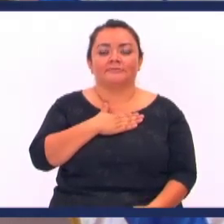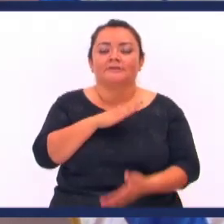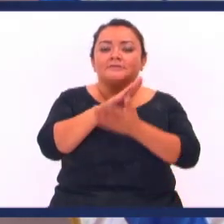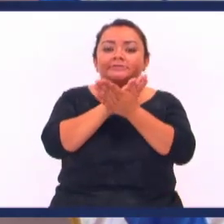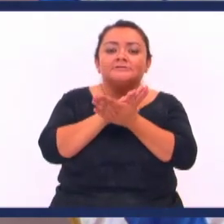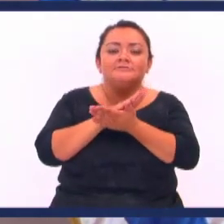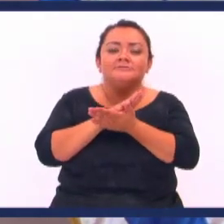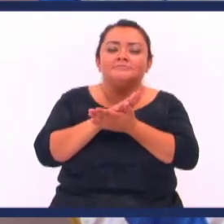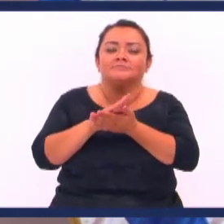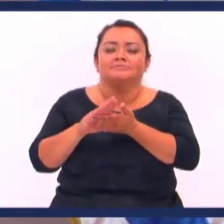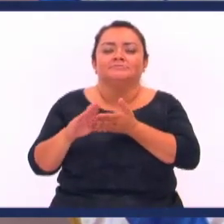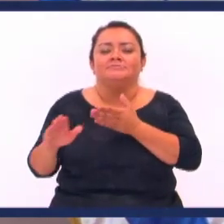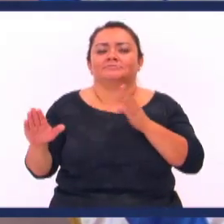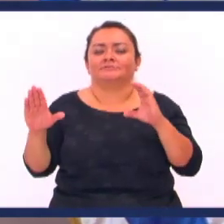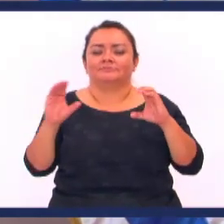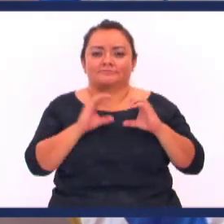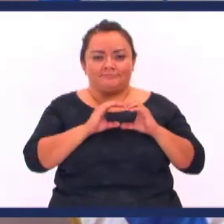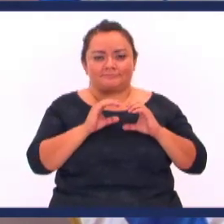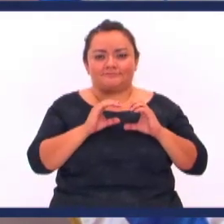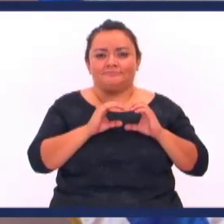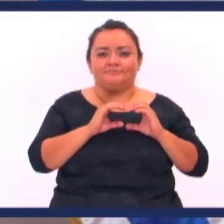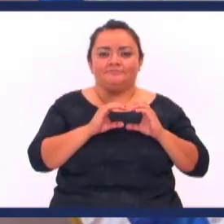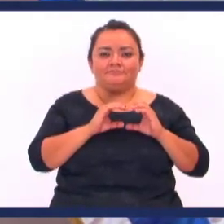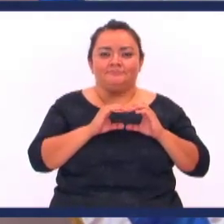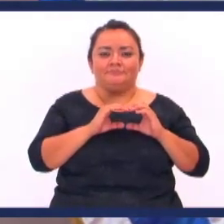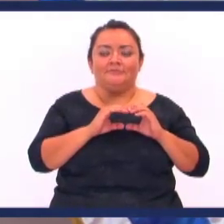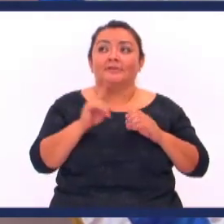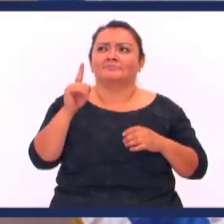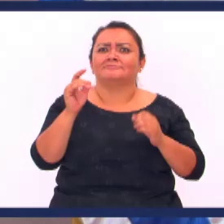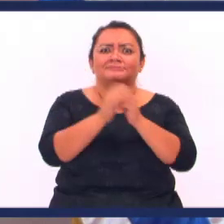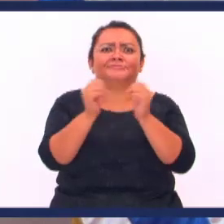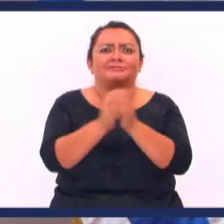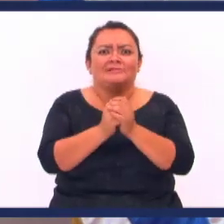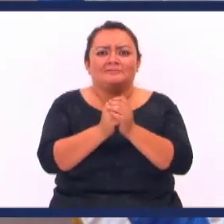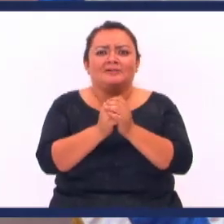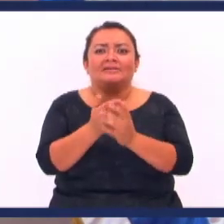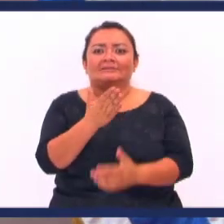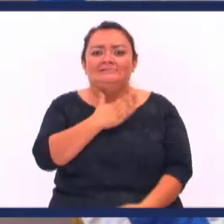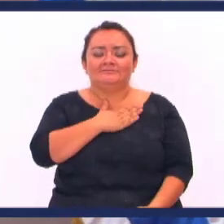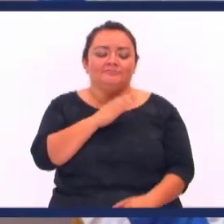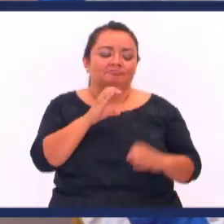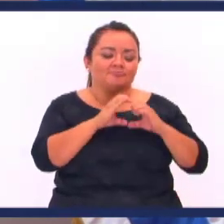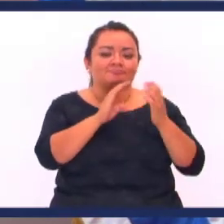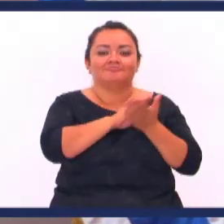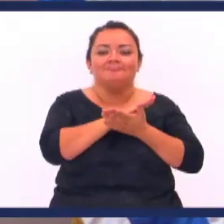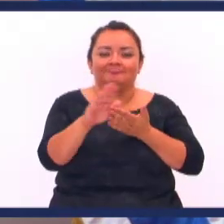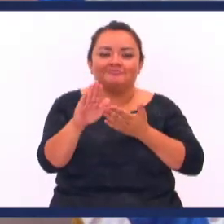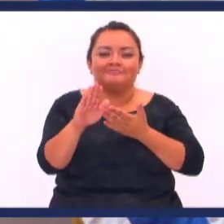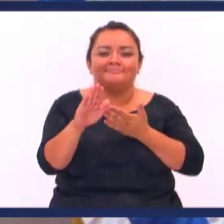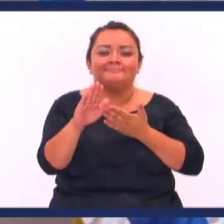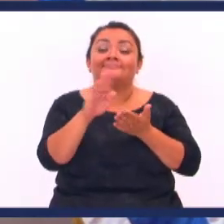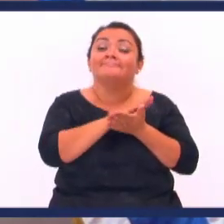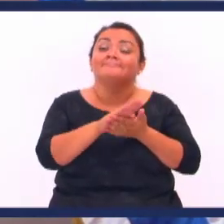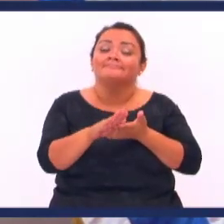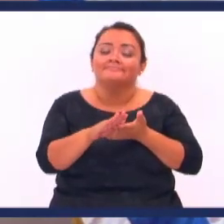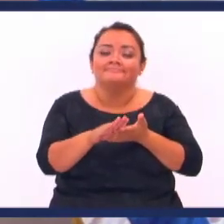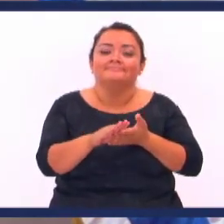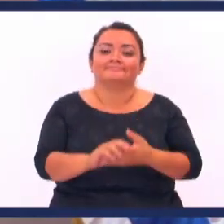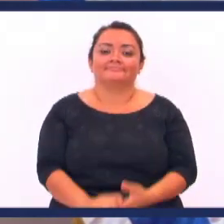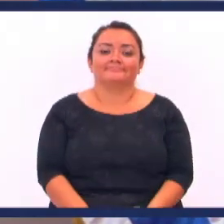pureza De nuestro corazón ¿Qué hace la prueba? Purifica ¿Lo puede decir conmigo? ¿Qué hace la prueba?